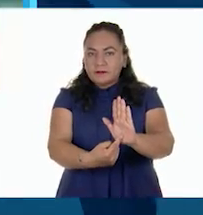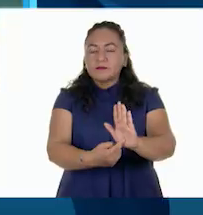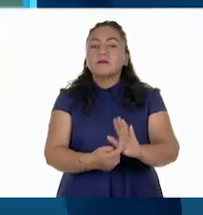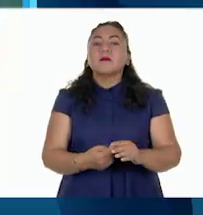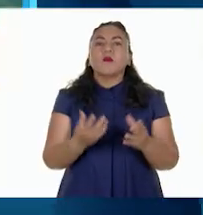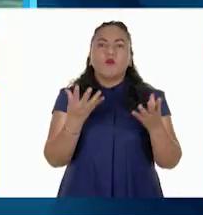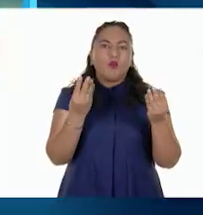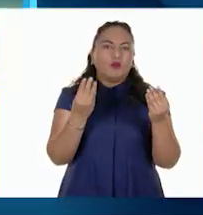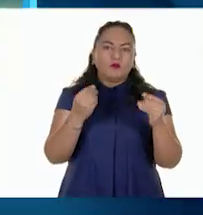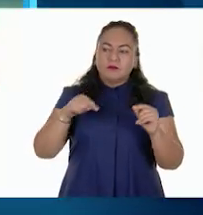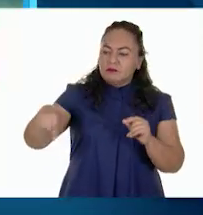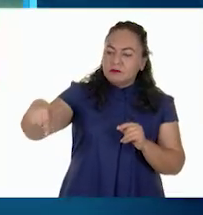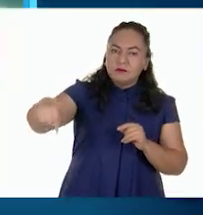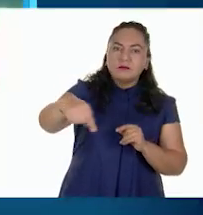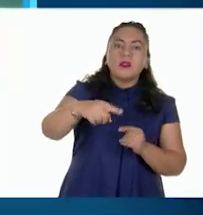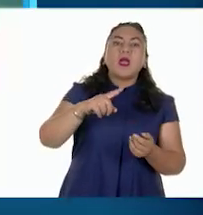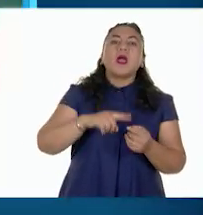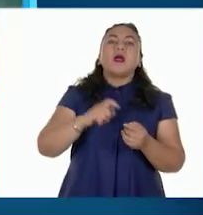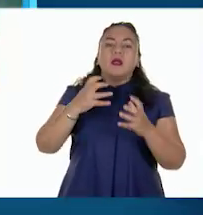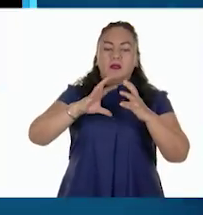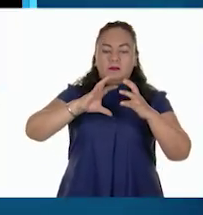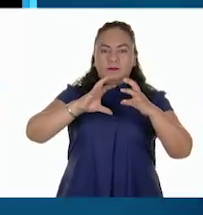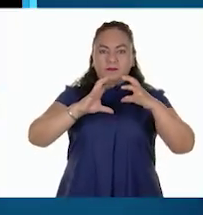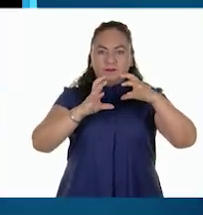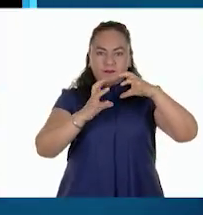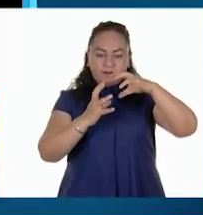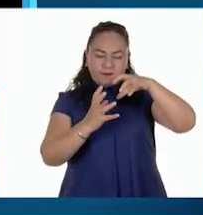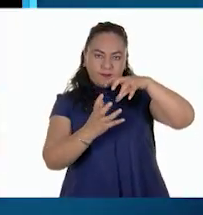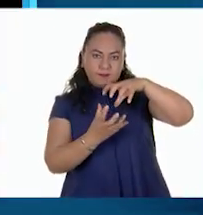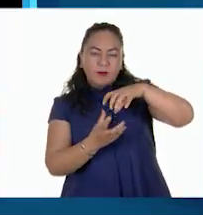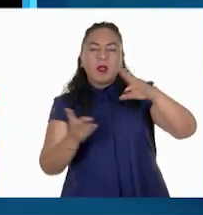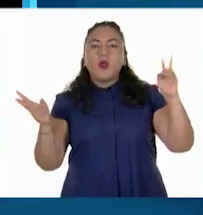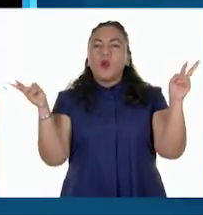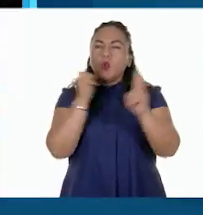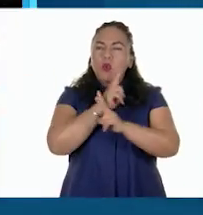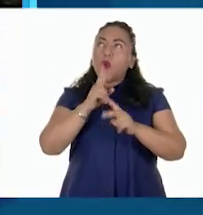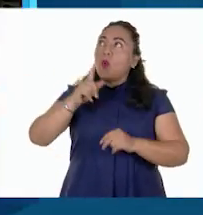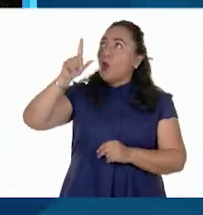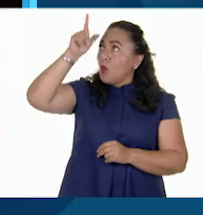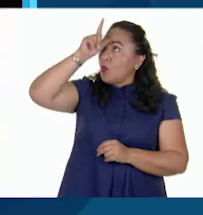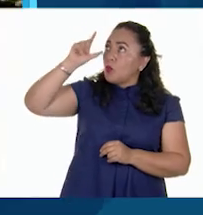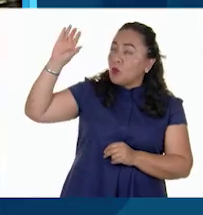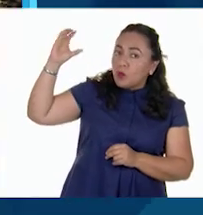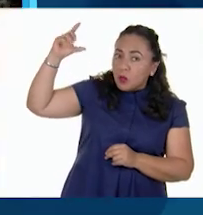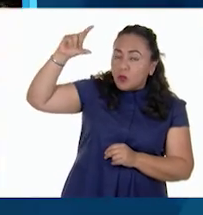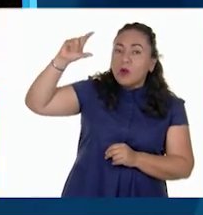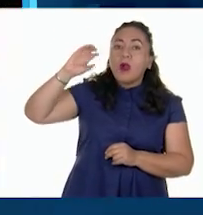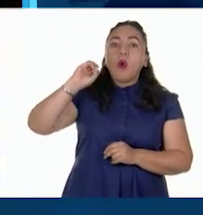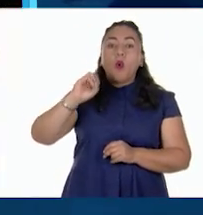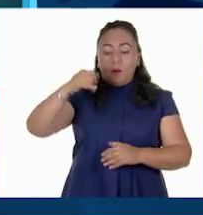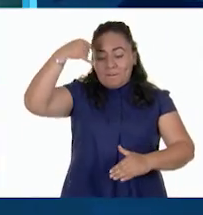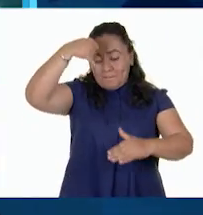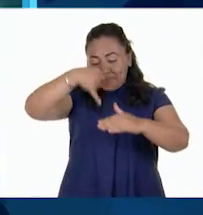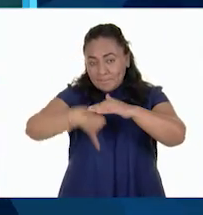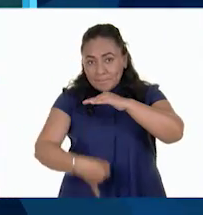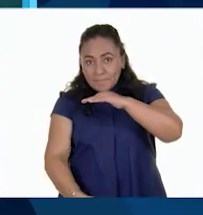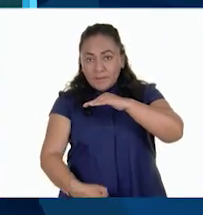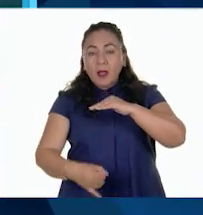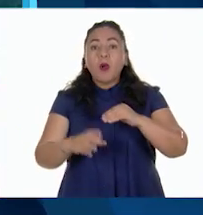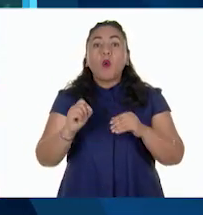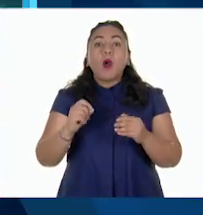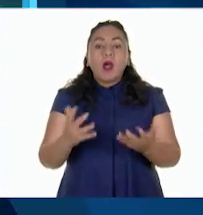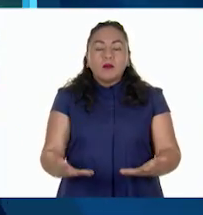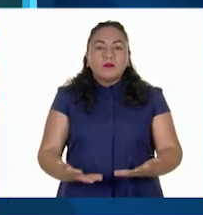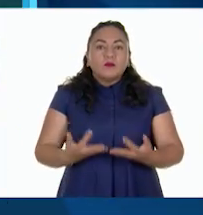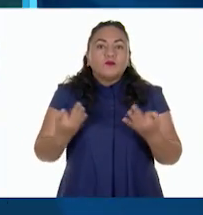factores intervienen, desde la rotación de la tierra, los vientos, la luna y la geografía del fondo submarino, hasta la surgencia de aguas